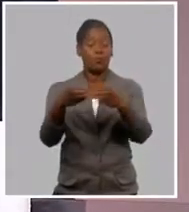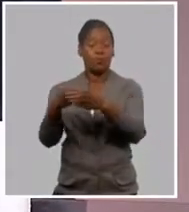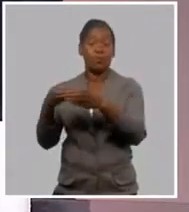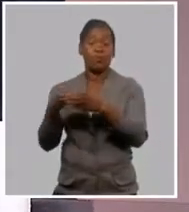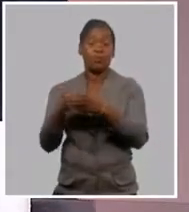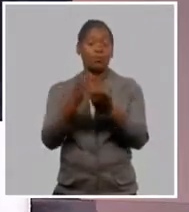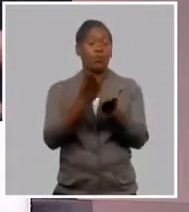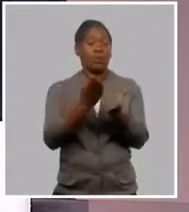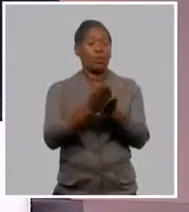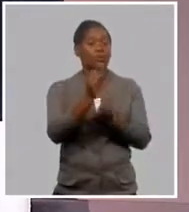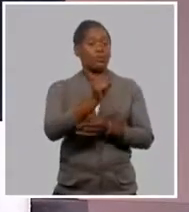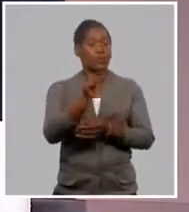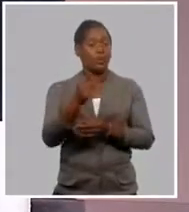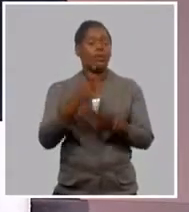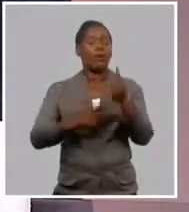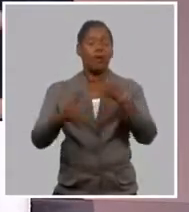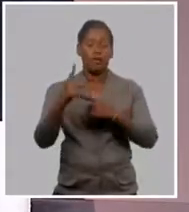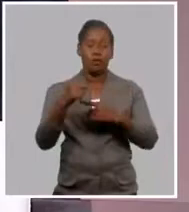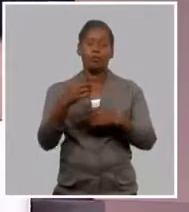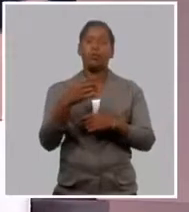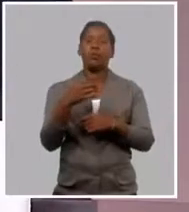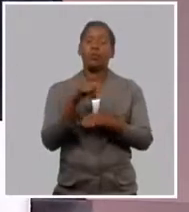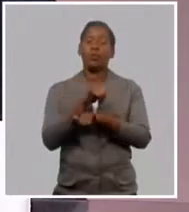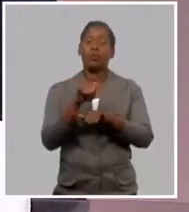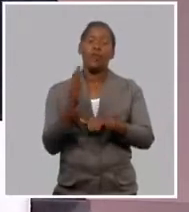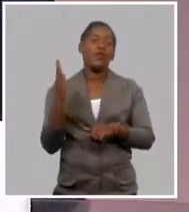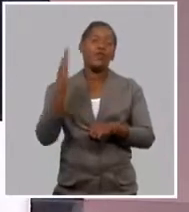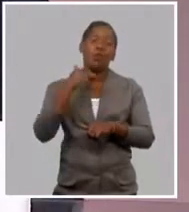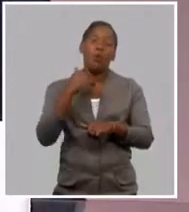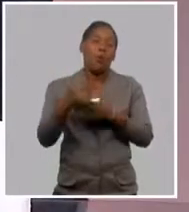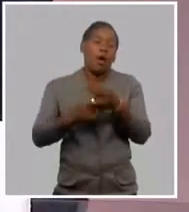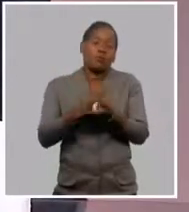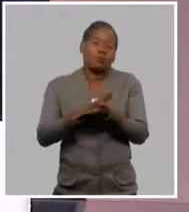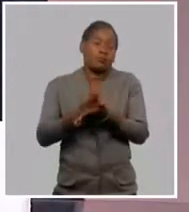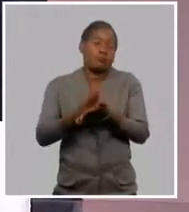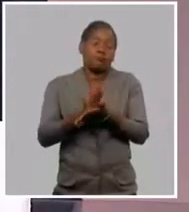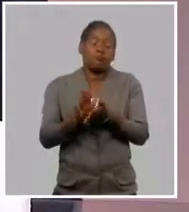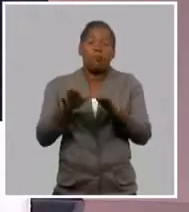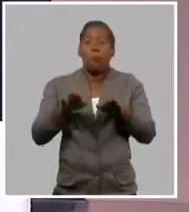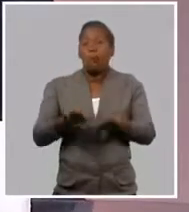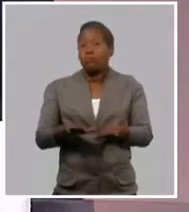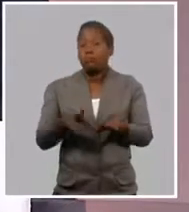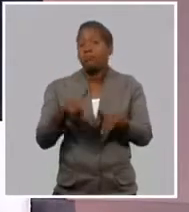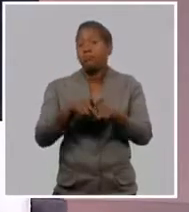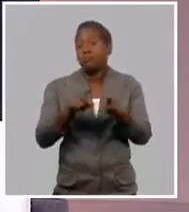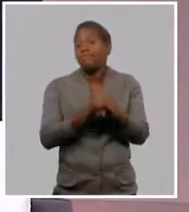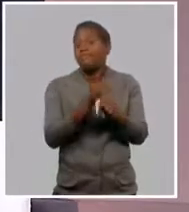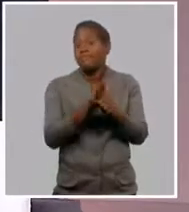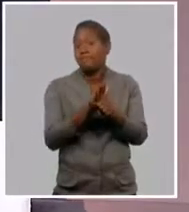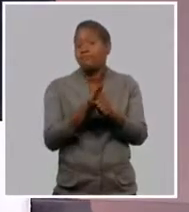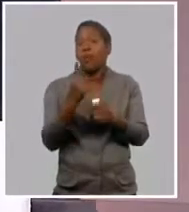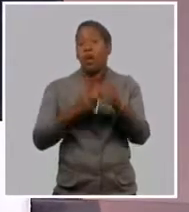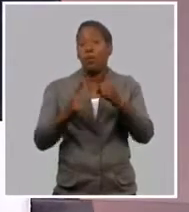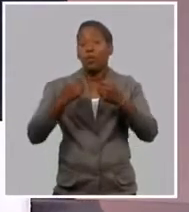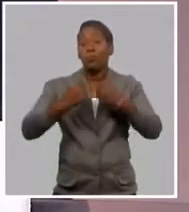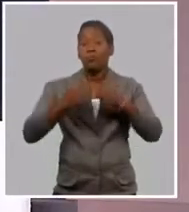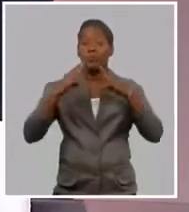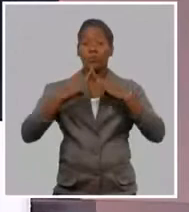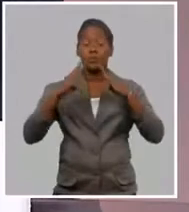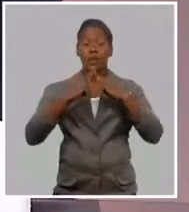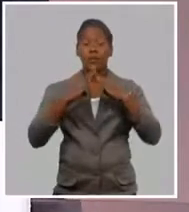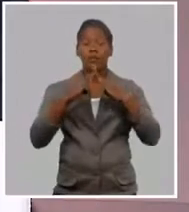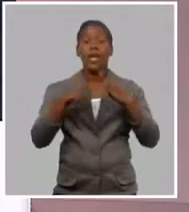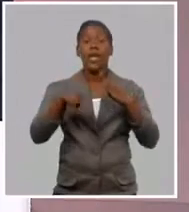se han matriculado en los colegios universitarios, que han estado en estos momentos inactivos a partir de la propia dinámica de la pandemia, pero que estos